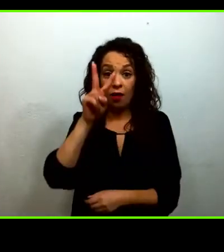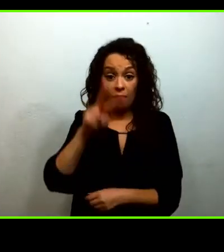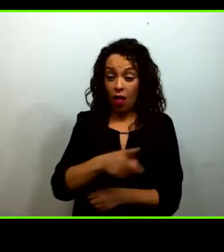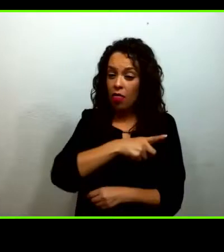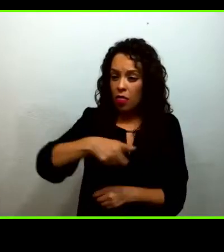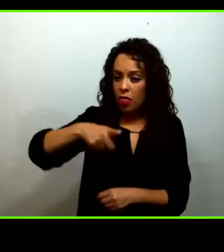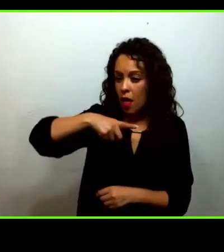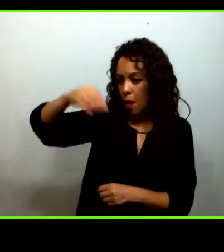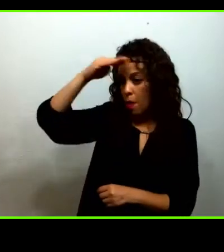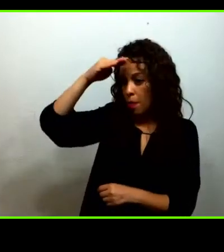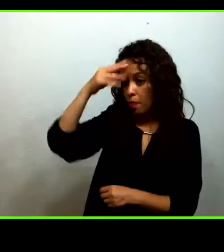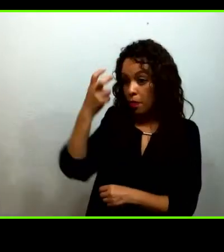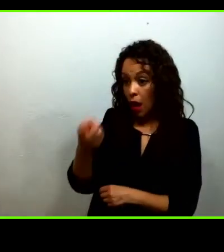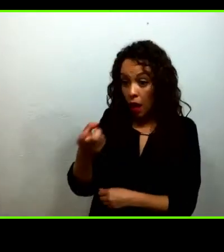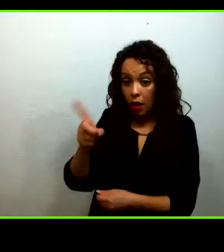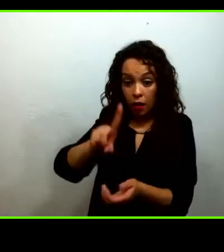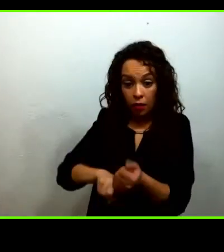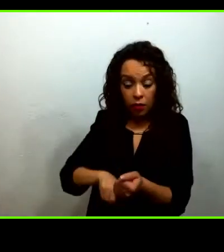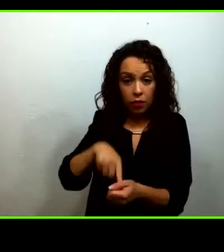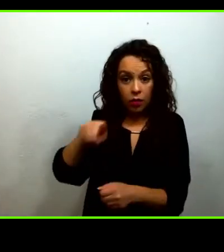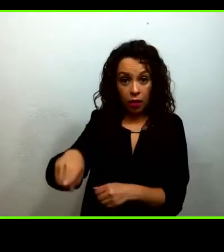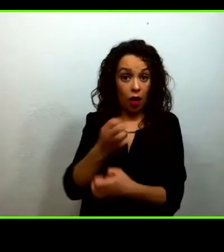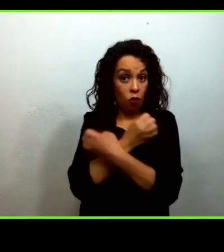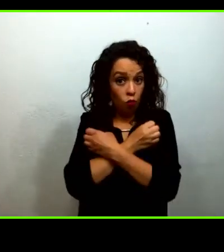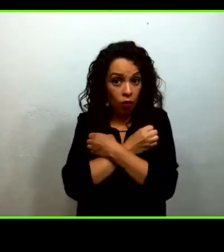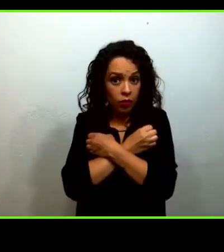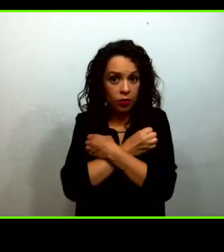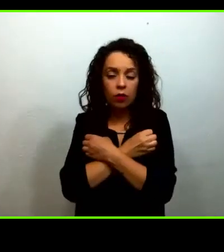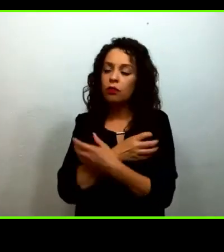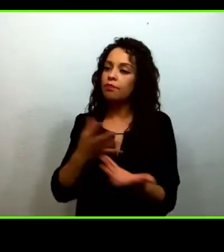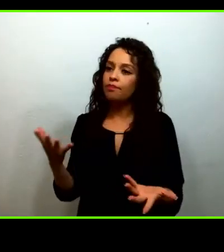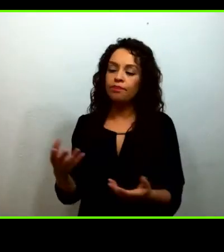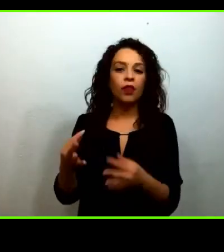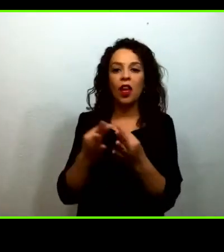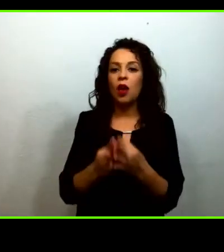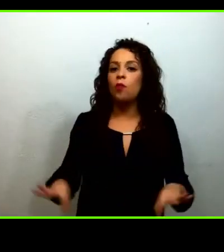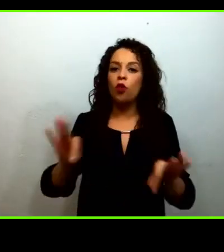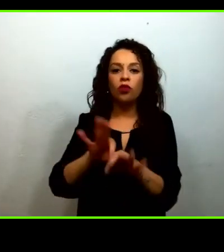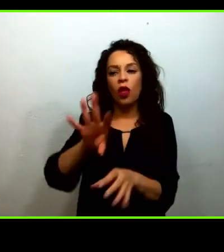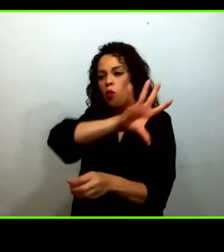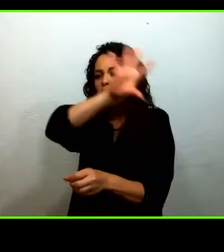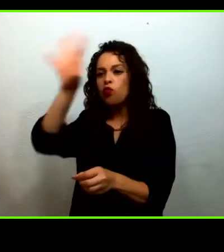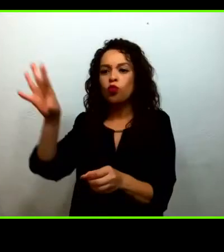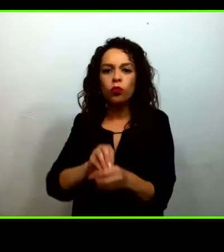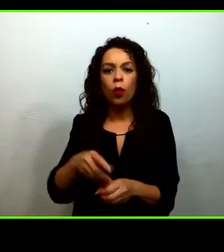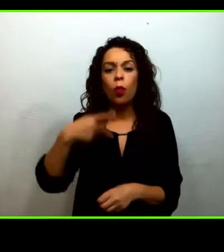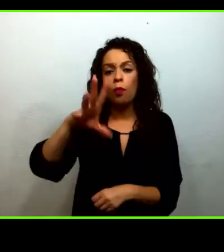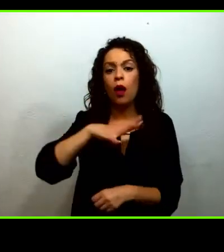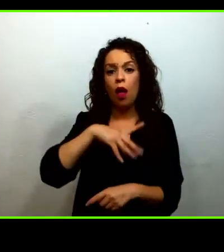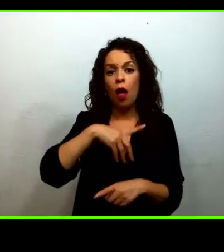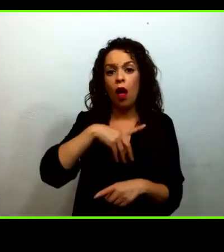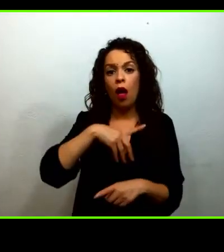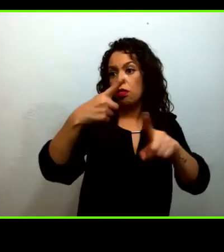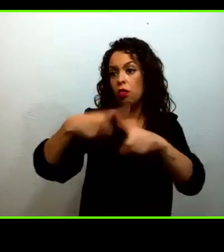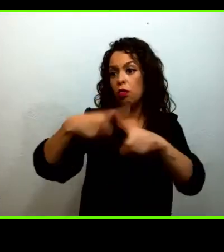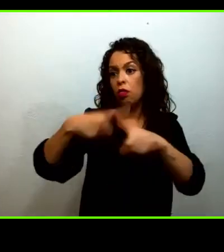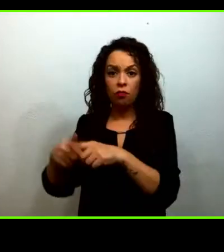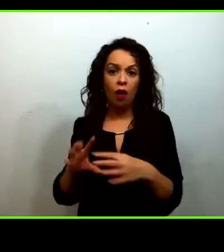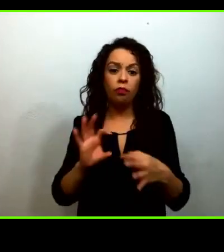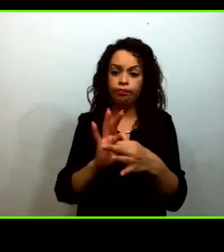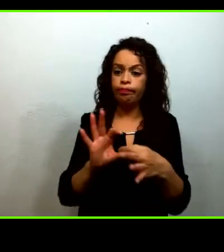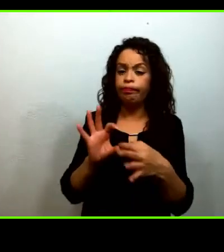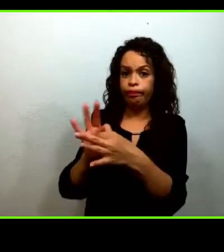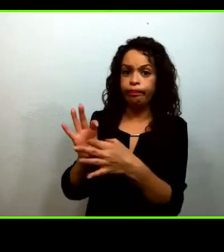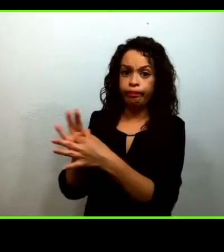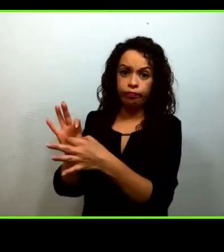parte de un todo, en donde hay conexiones con muchos otros ámbitos. En los contextos de emergencia,